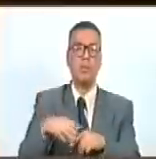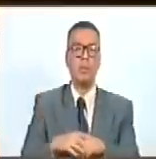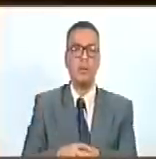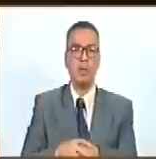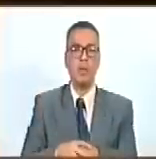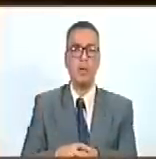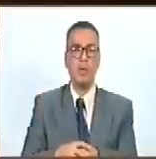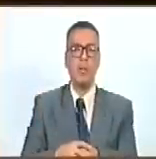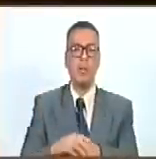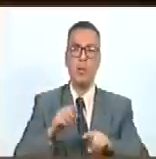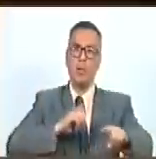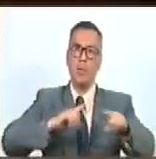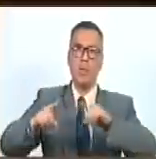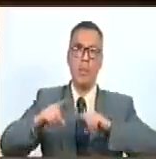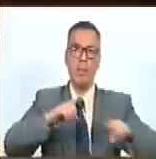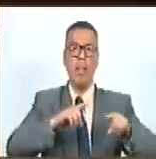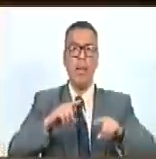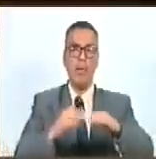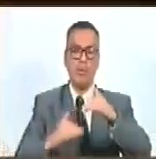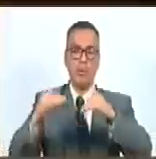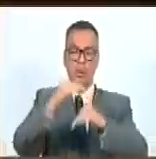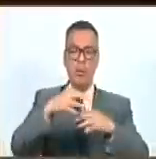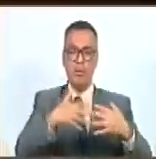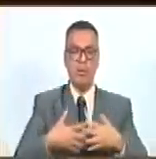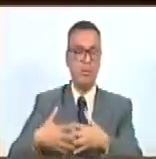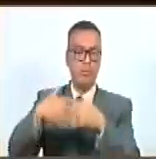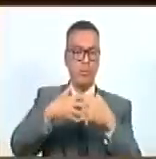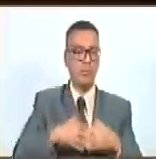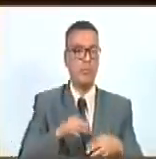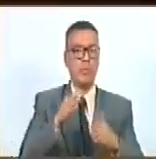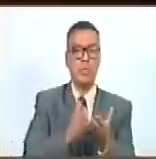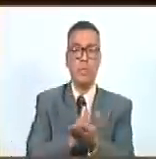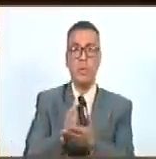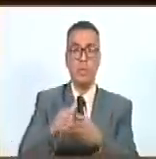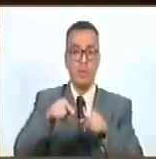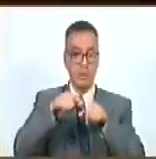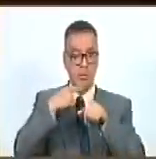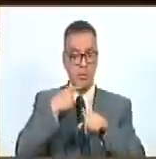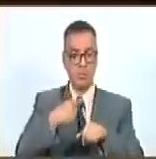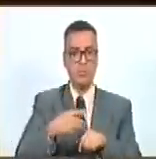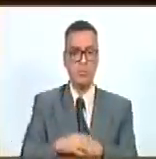el mandato del imperialismo norteamericano. Vamos a seguir insistiendo